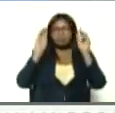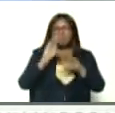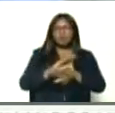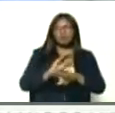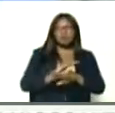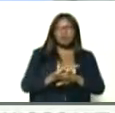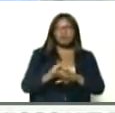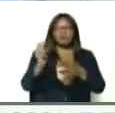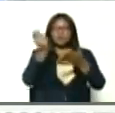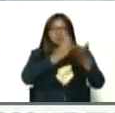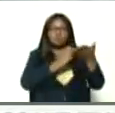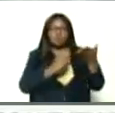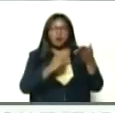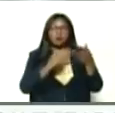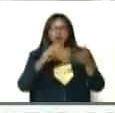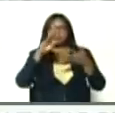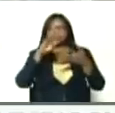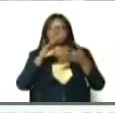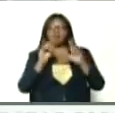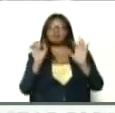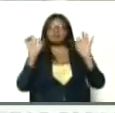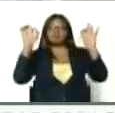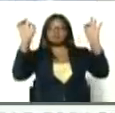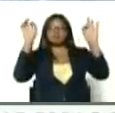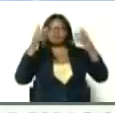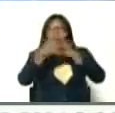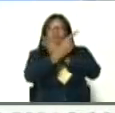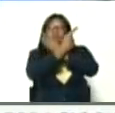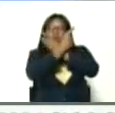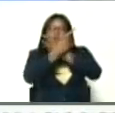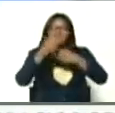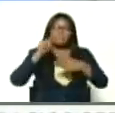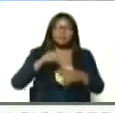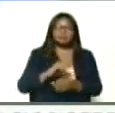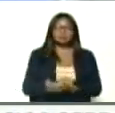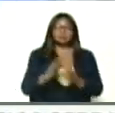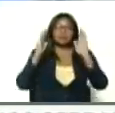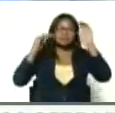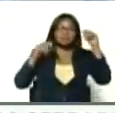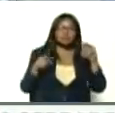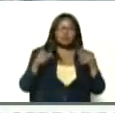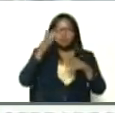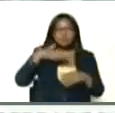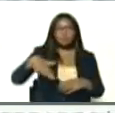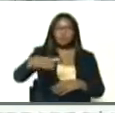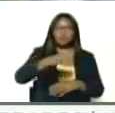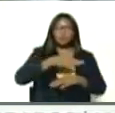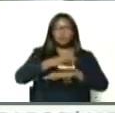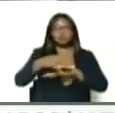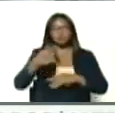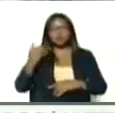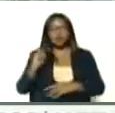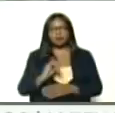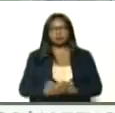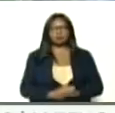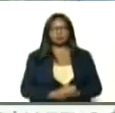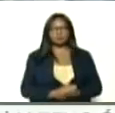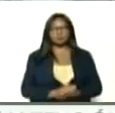imagenología, rayos X, para así garantizar la atención de este pueblo del municipio Monagas.